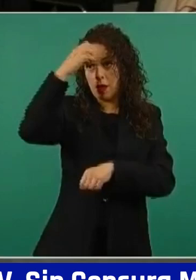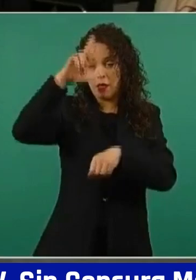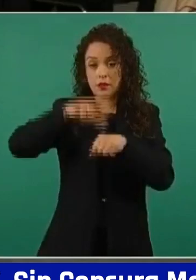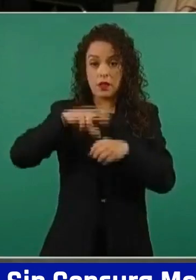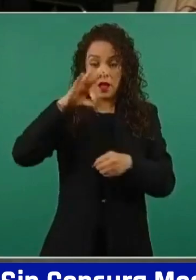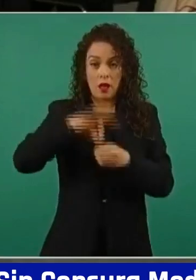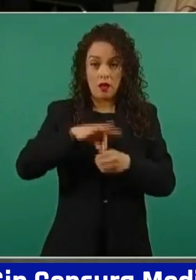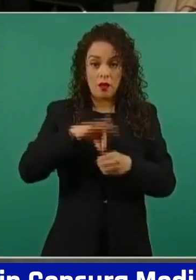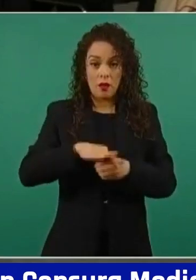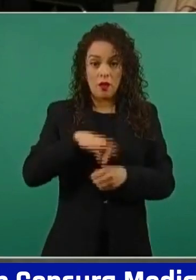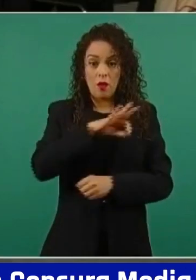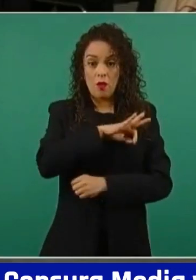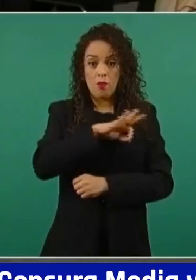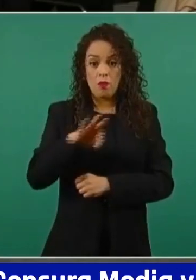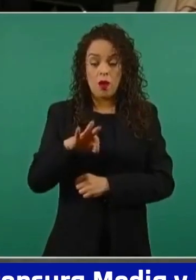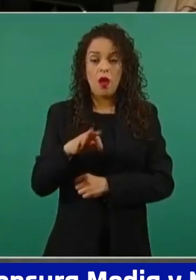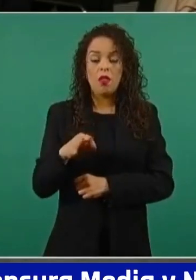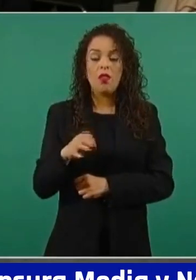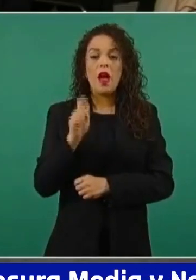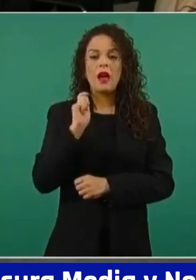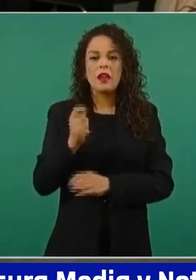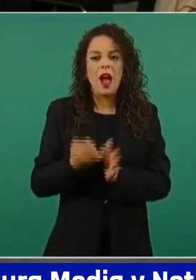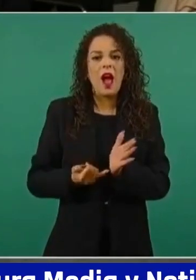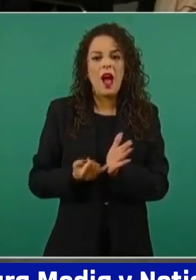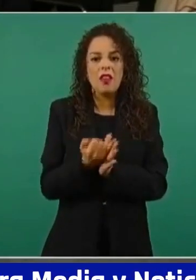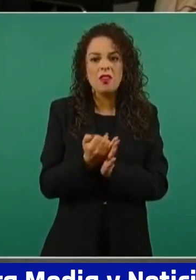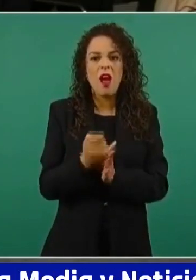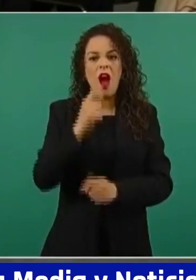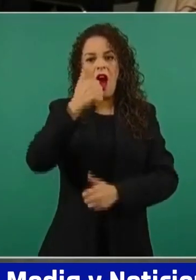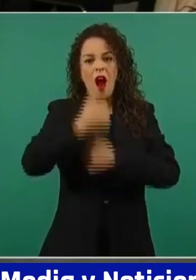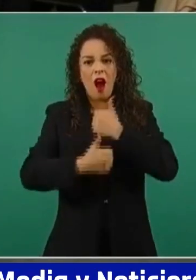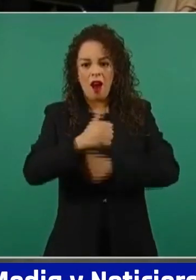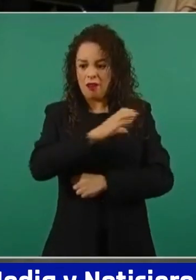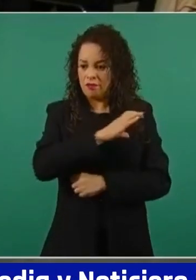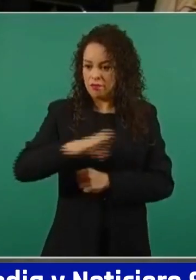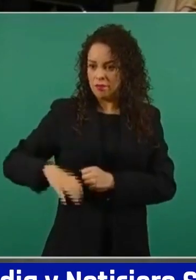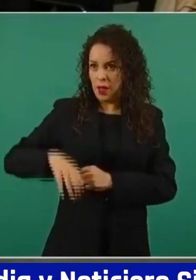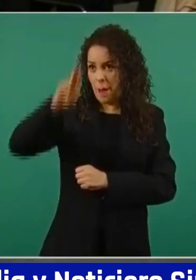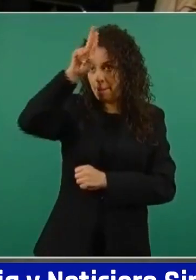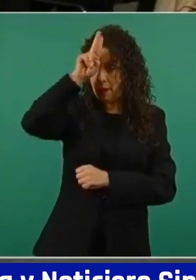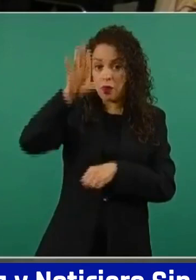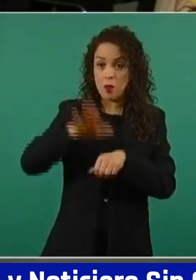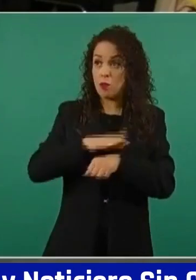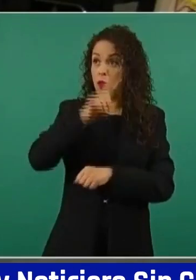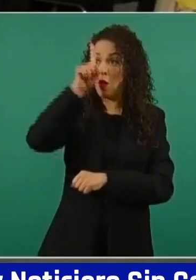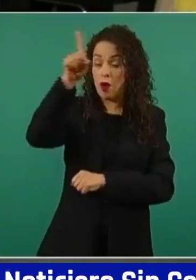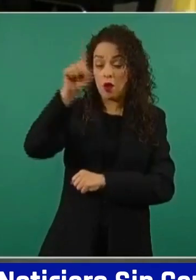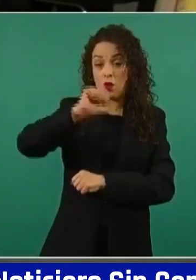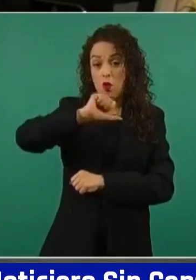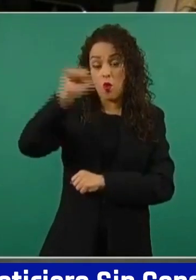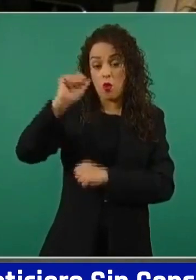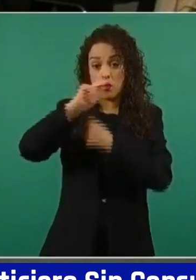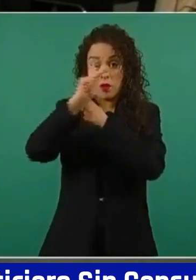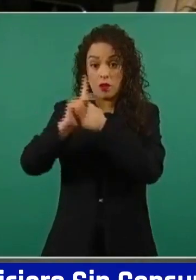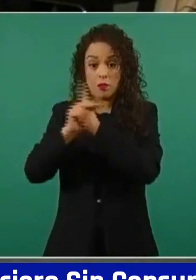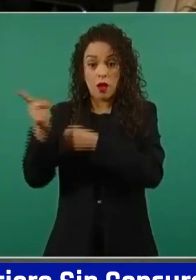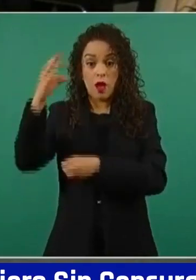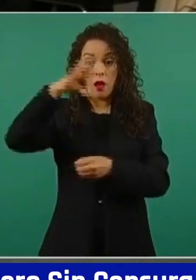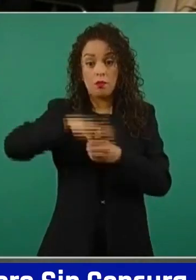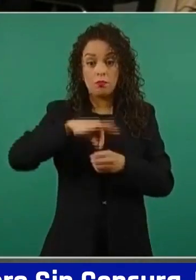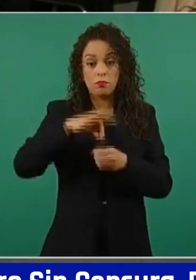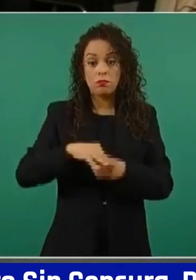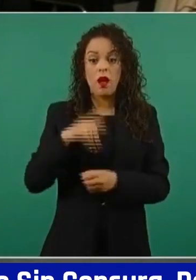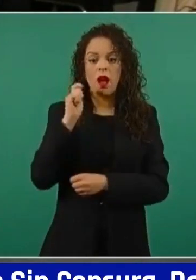definir contienda en Perú. Dice, los peruanos votan en el extranjero en polarizada segunda